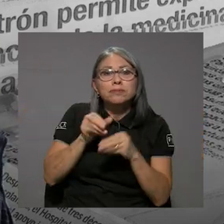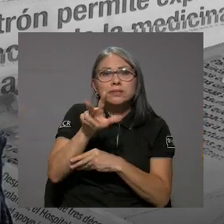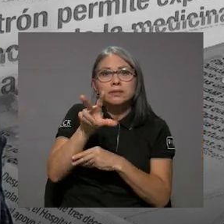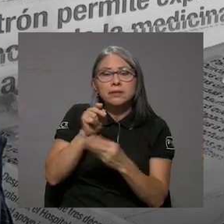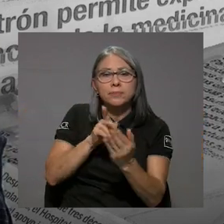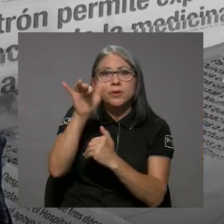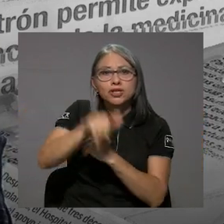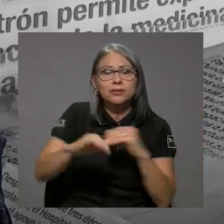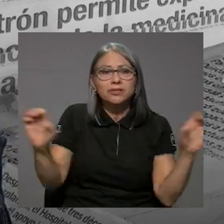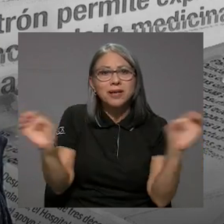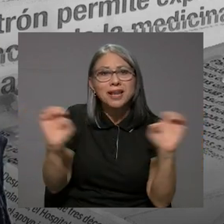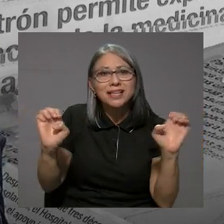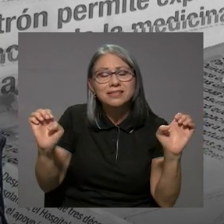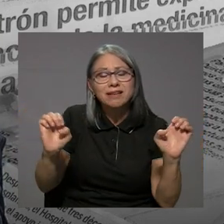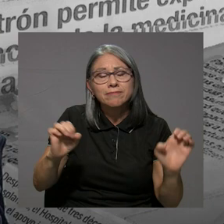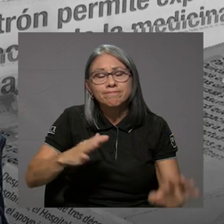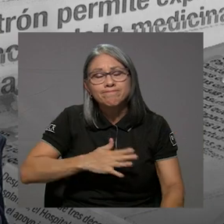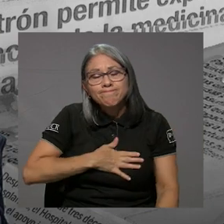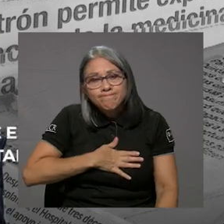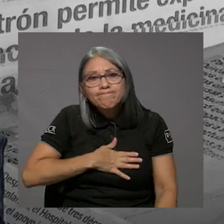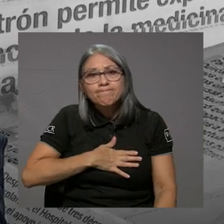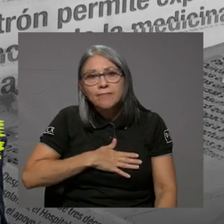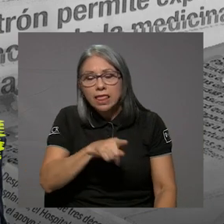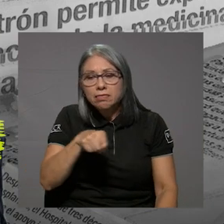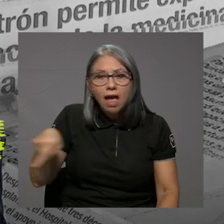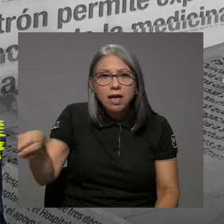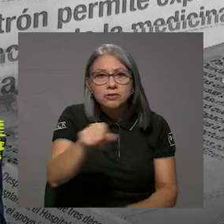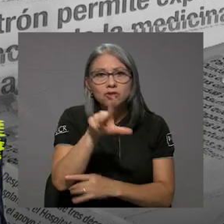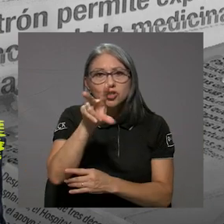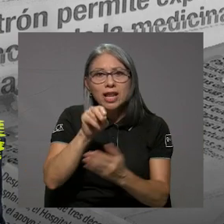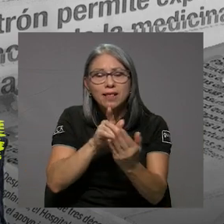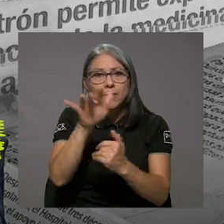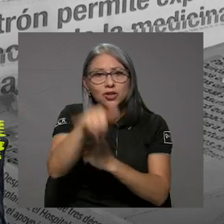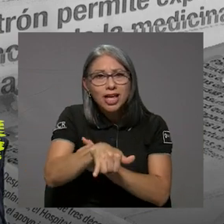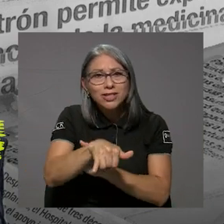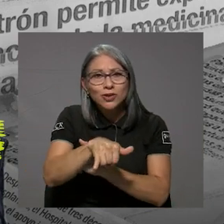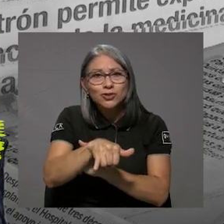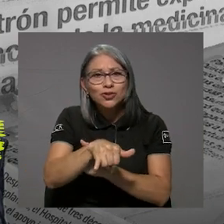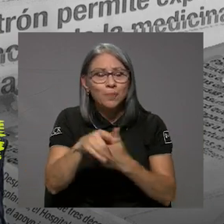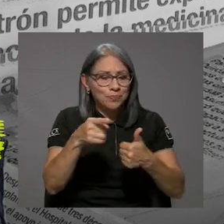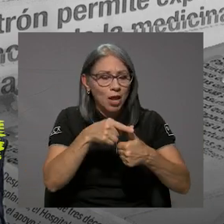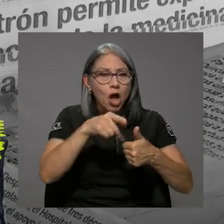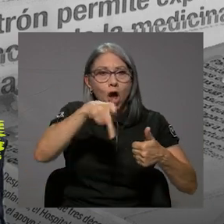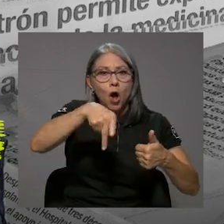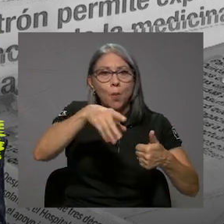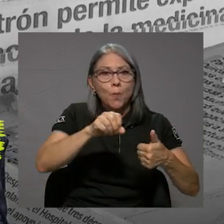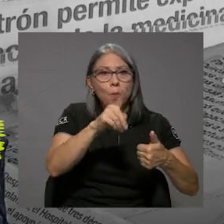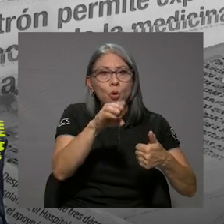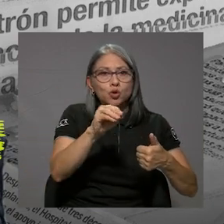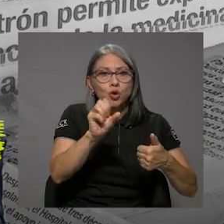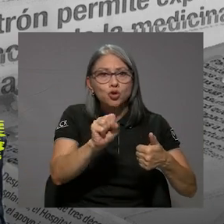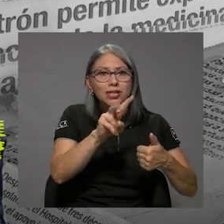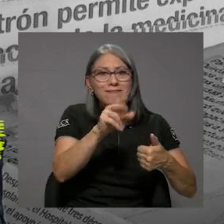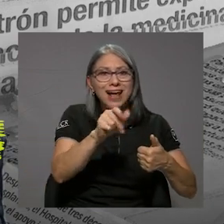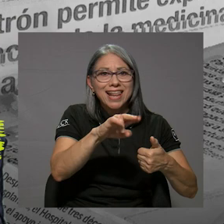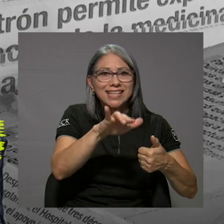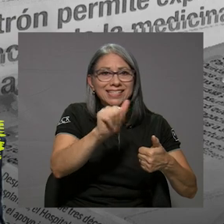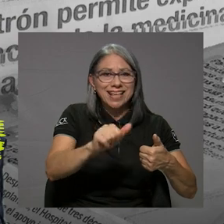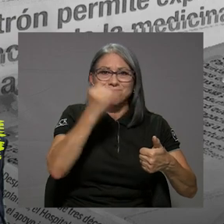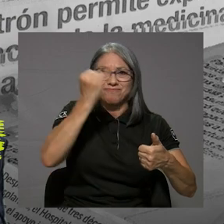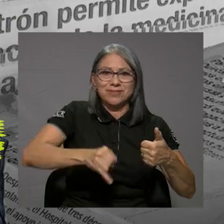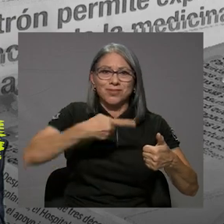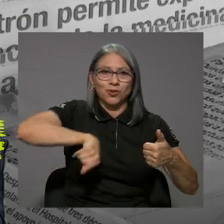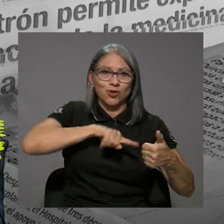de emergencia y muy penosamente de esos 30 proyectos, los pozos de Valencia, que eso nos concluimos nosotros,